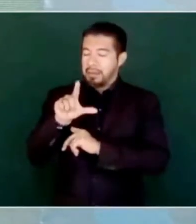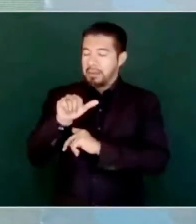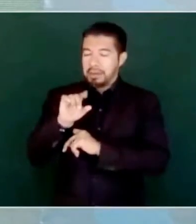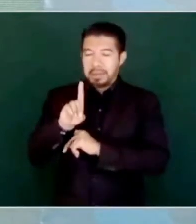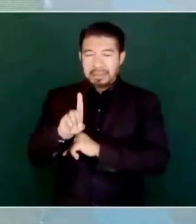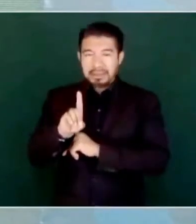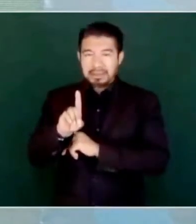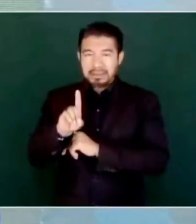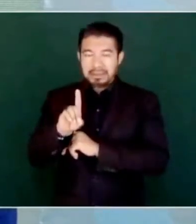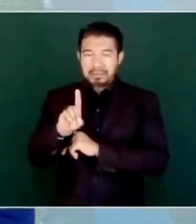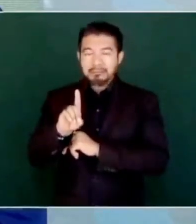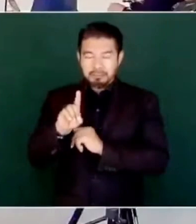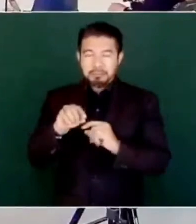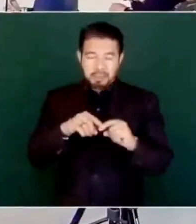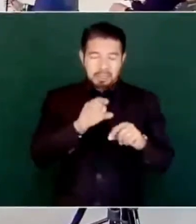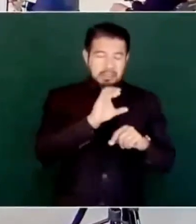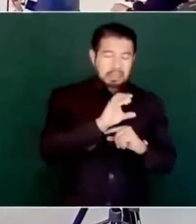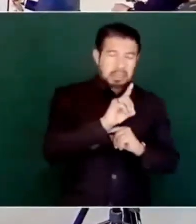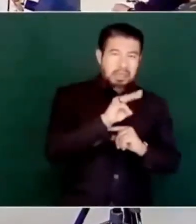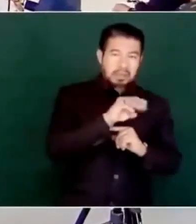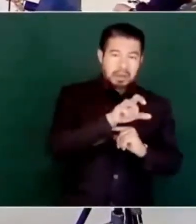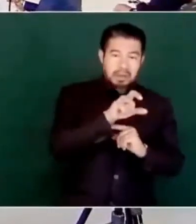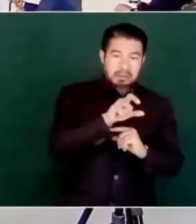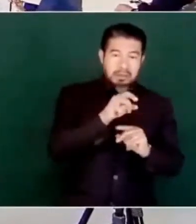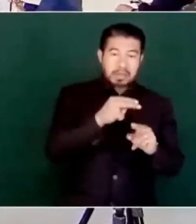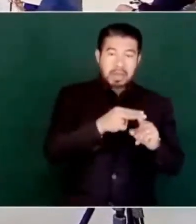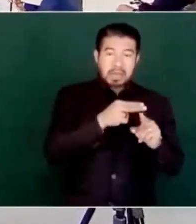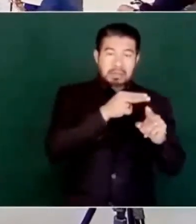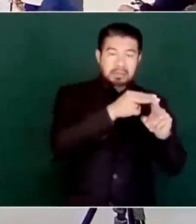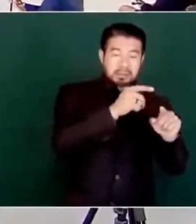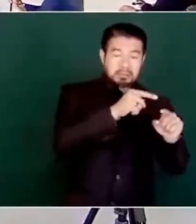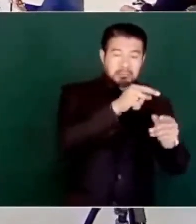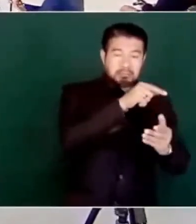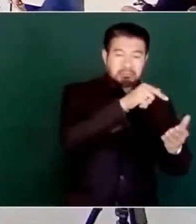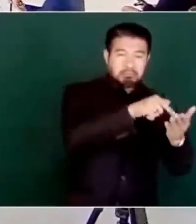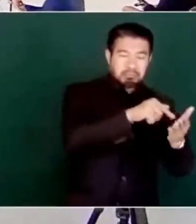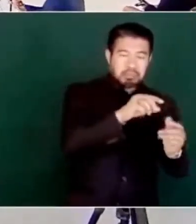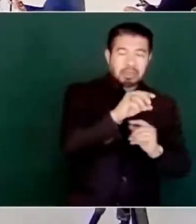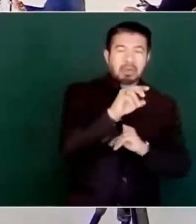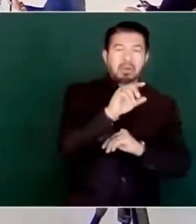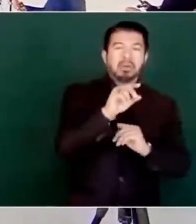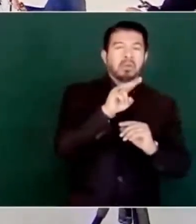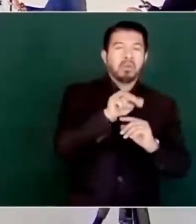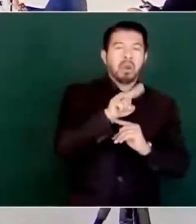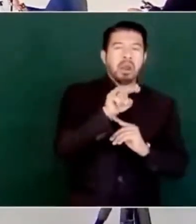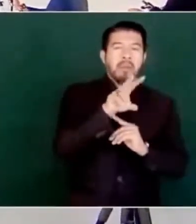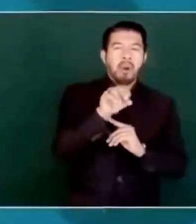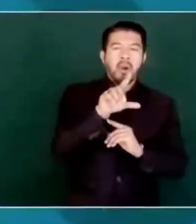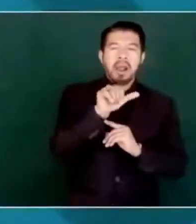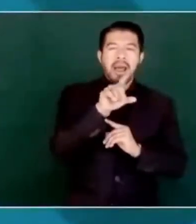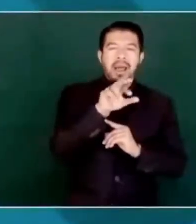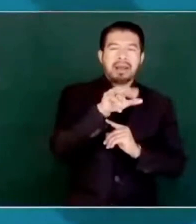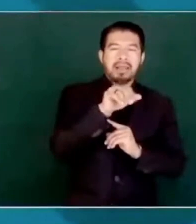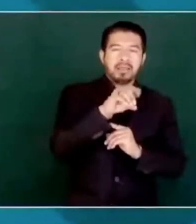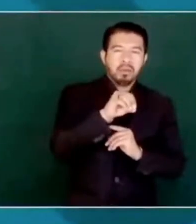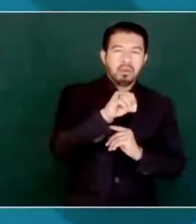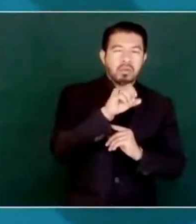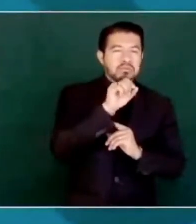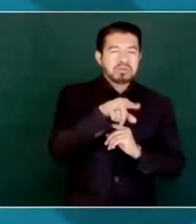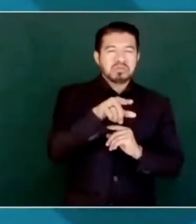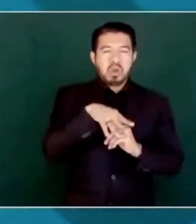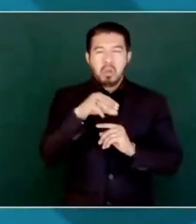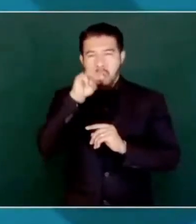la Ciudad de México hacia Nuevo Laredo, pasando por Monterrey,